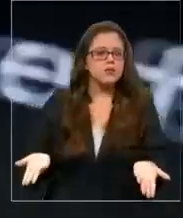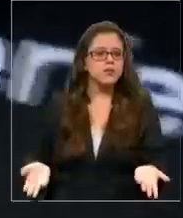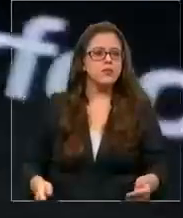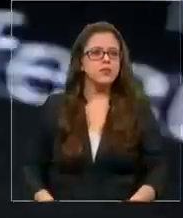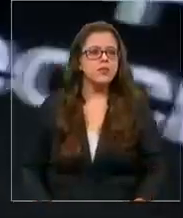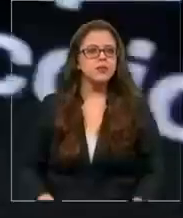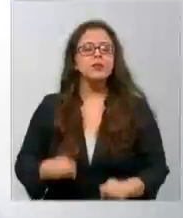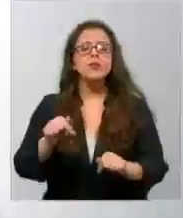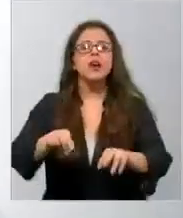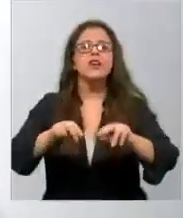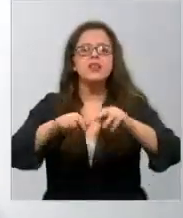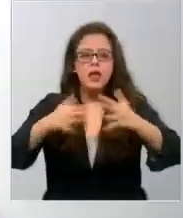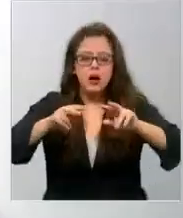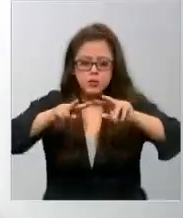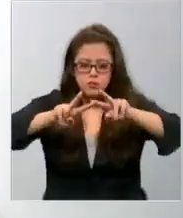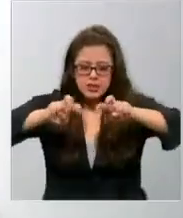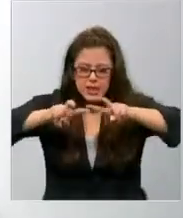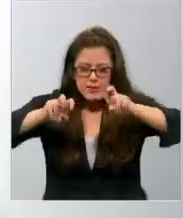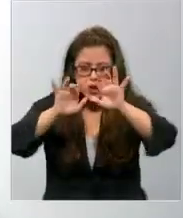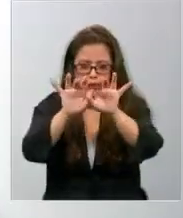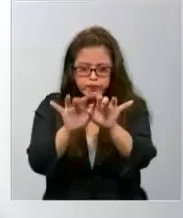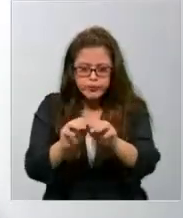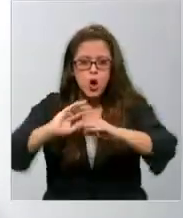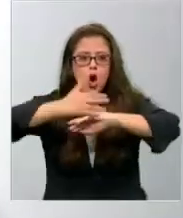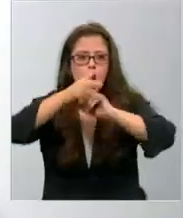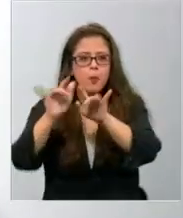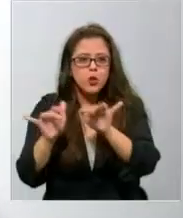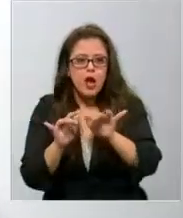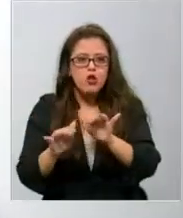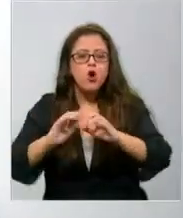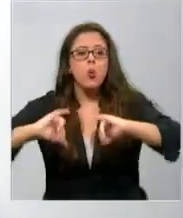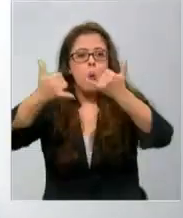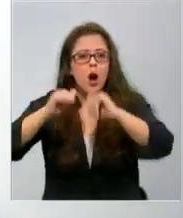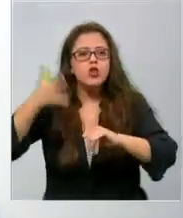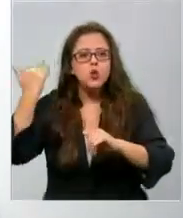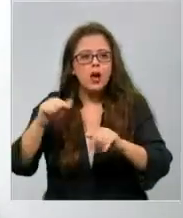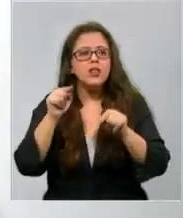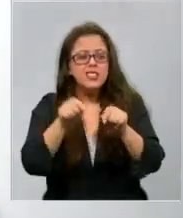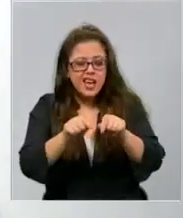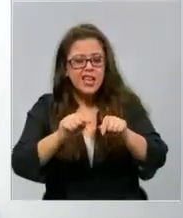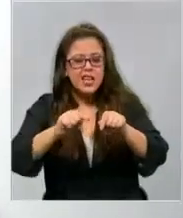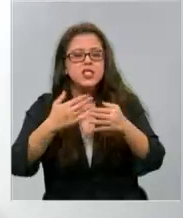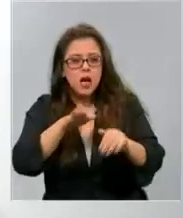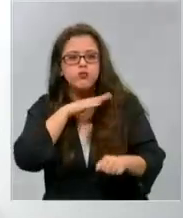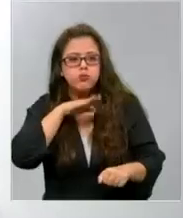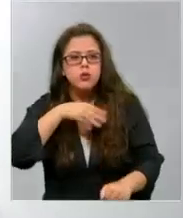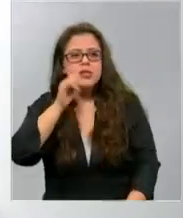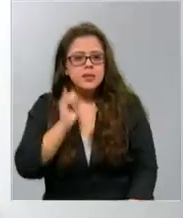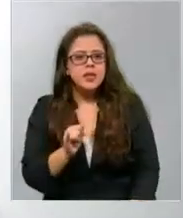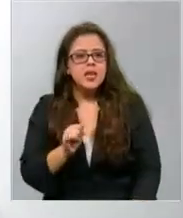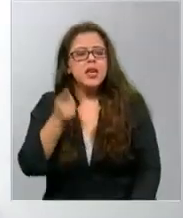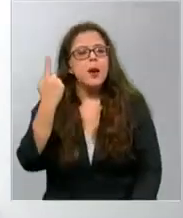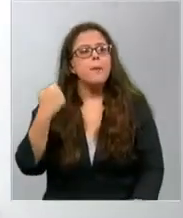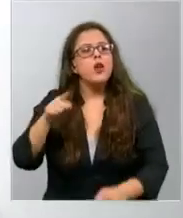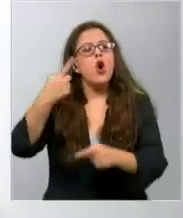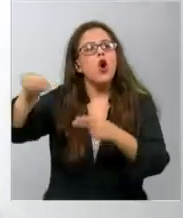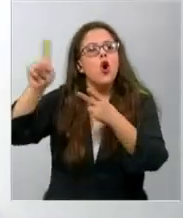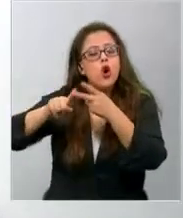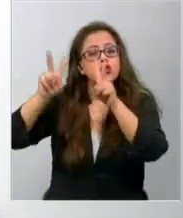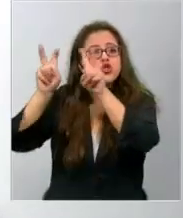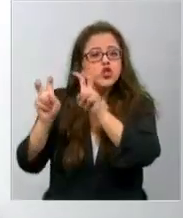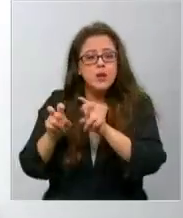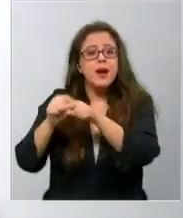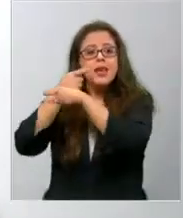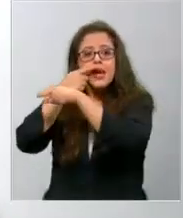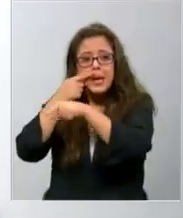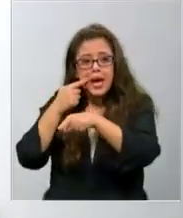Se revisó este computador en el que habría estado jugando. Se establece que efectivamente ese computador fue utilizado, pero otra cosa es establecer que